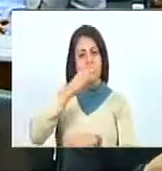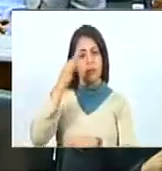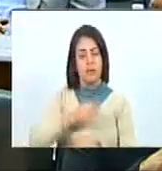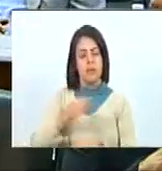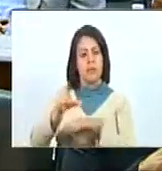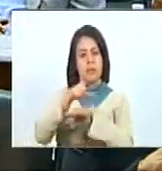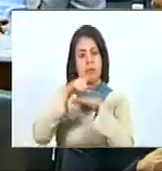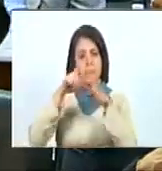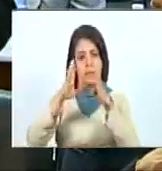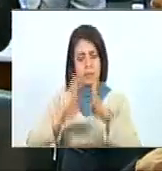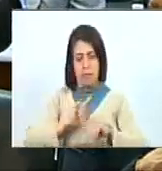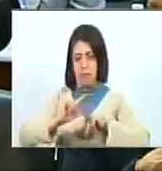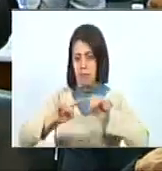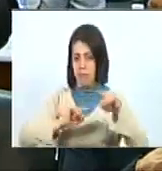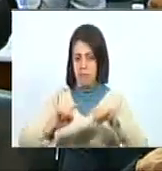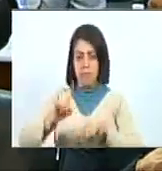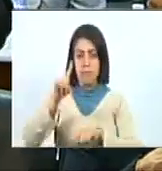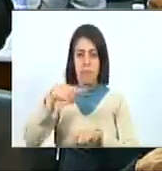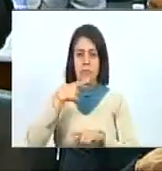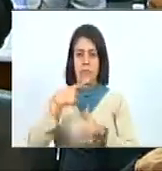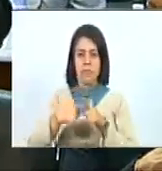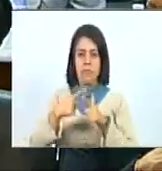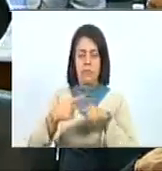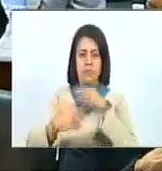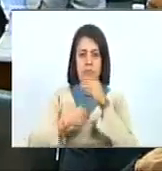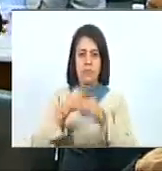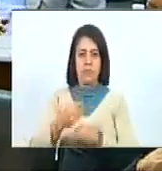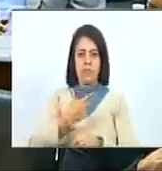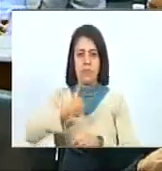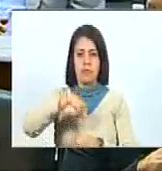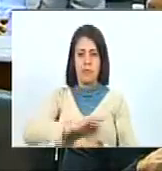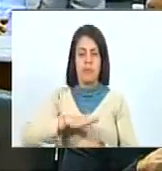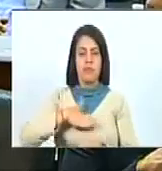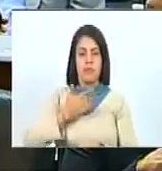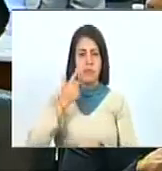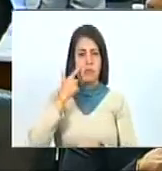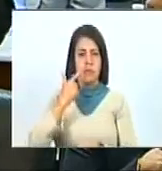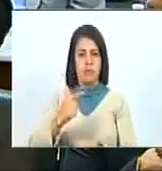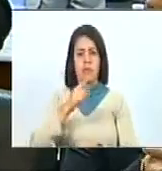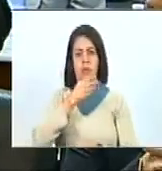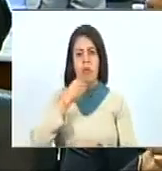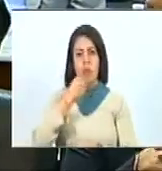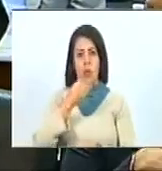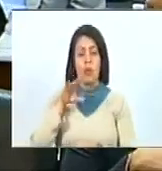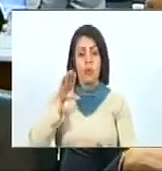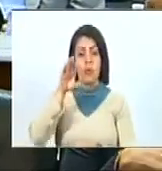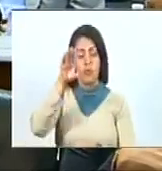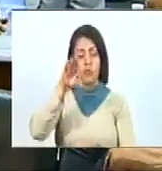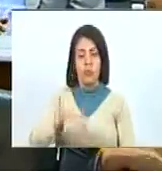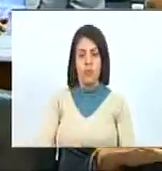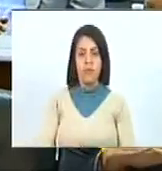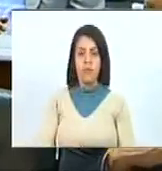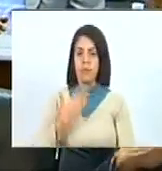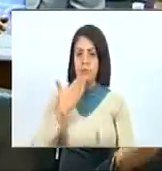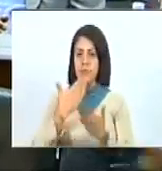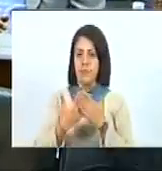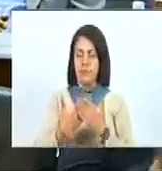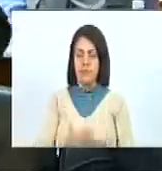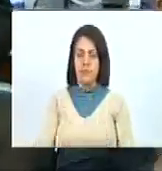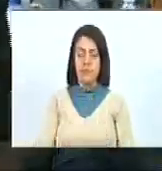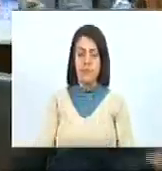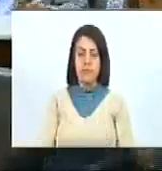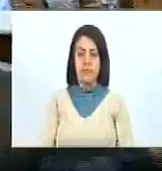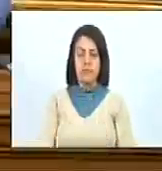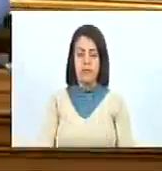de gobernante, que además es ejemplo para nosotros como jóvenes y para las generaciones futuras. Muchísimas gracias.